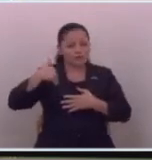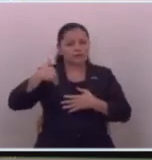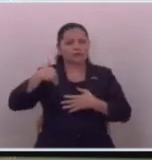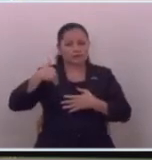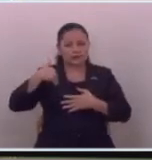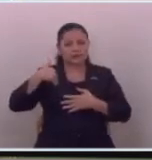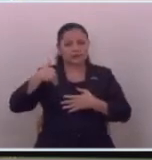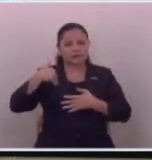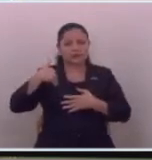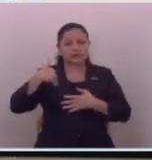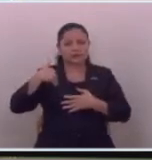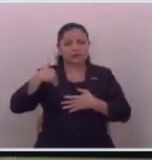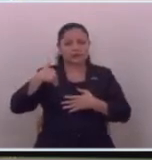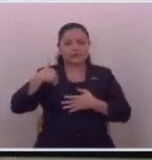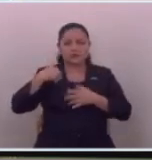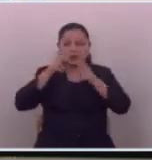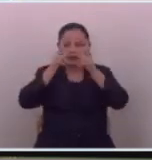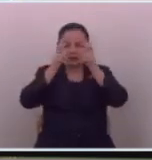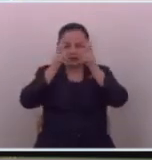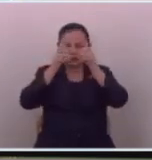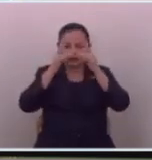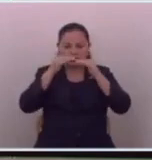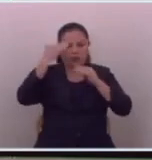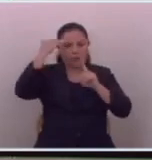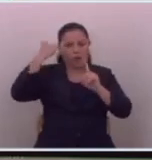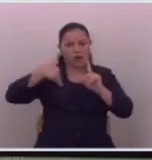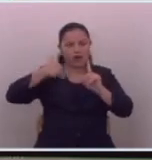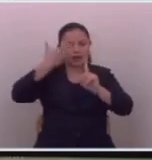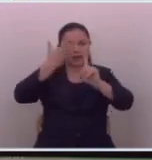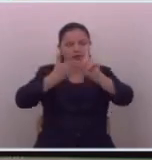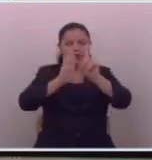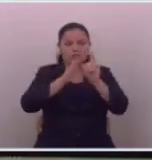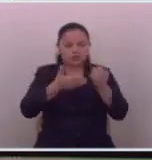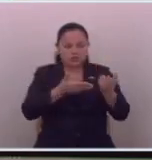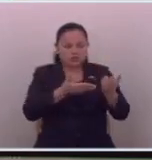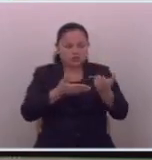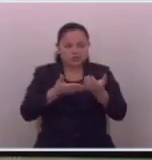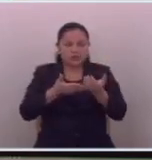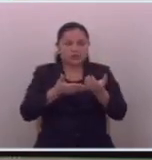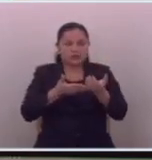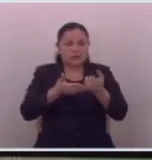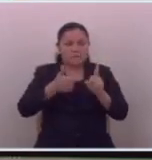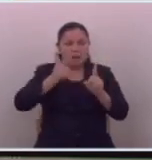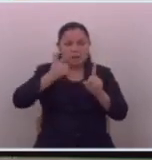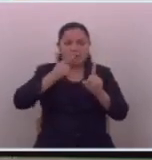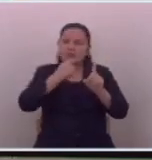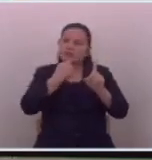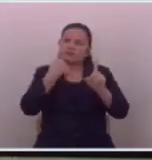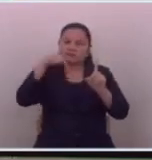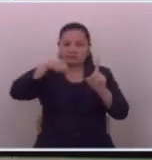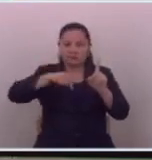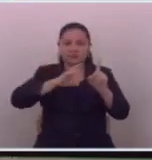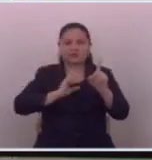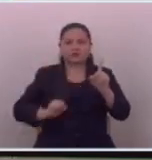me pareció escuchar a una mujer con su hijo que asesinaron acá